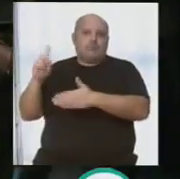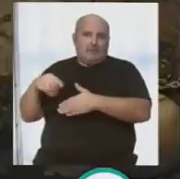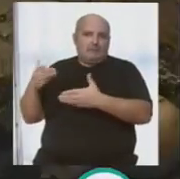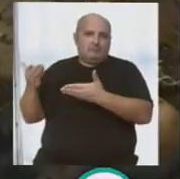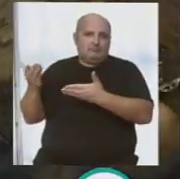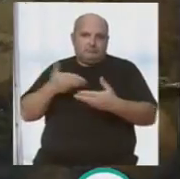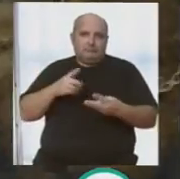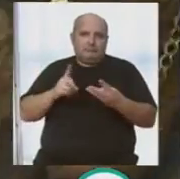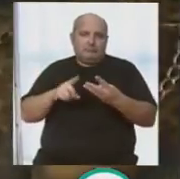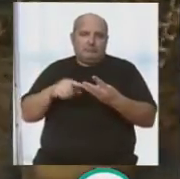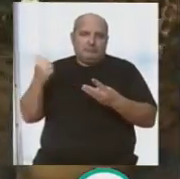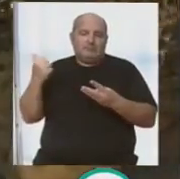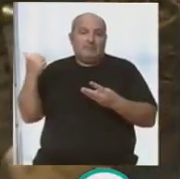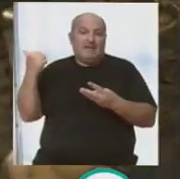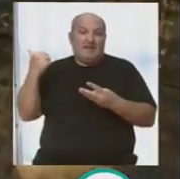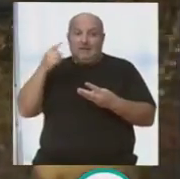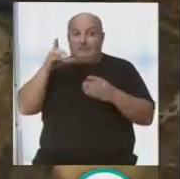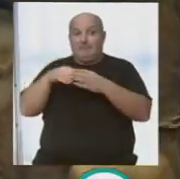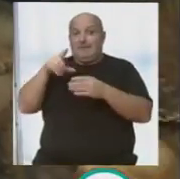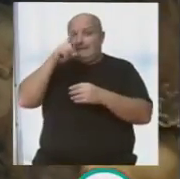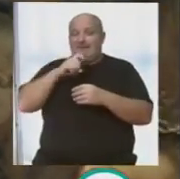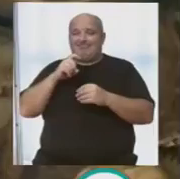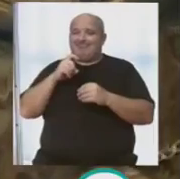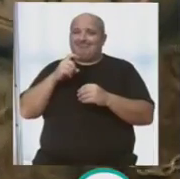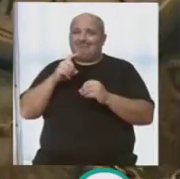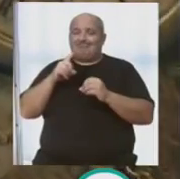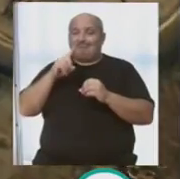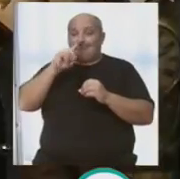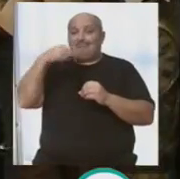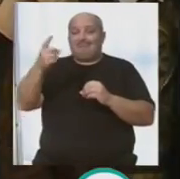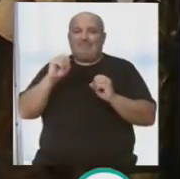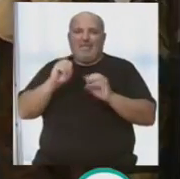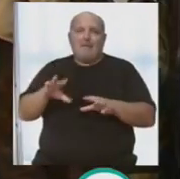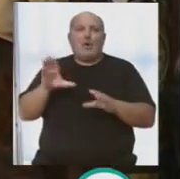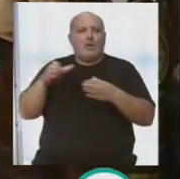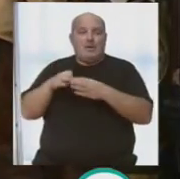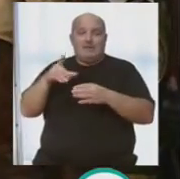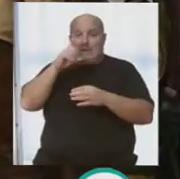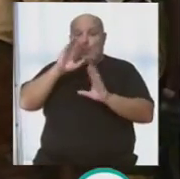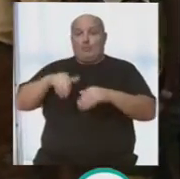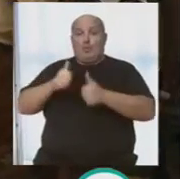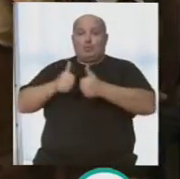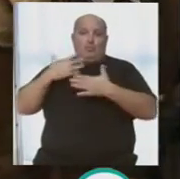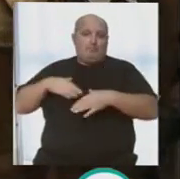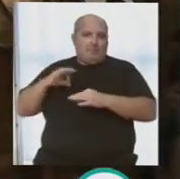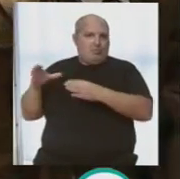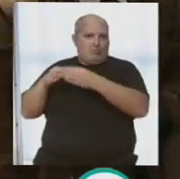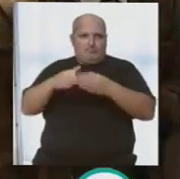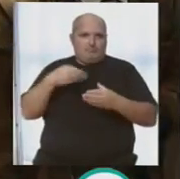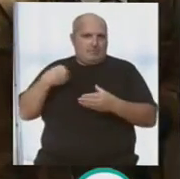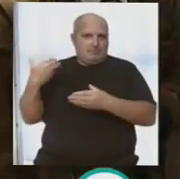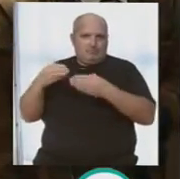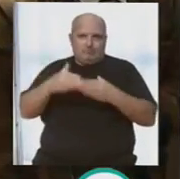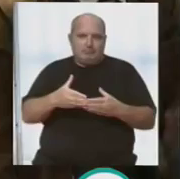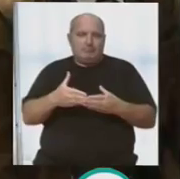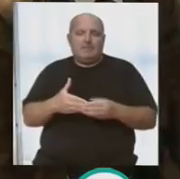nos ha dejado, bueno, han anunciado que nos van a salir. Cuando es un grupo humano extraordinario. Y luego, el remate es la